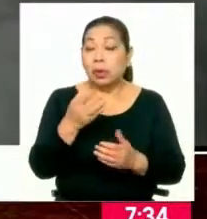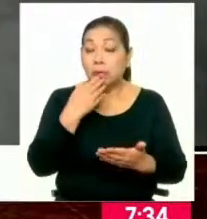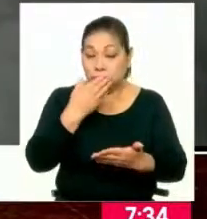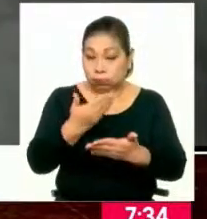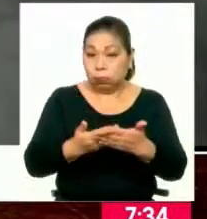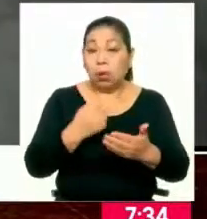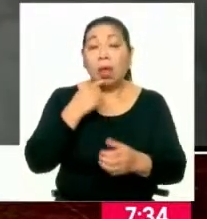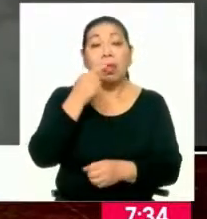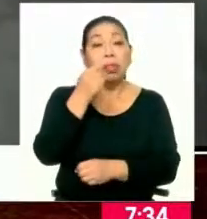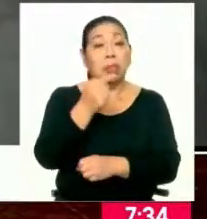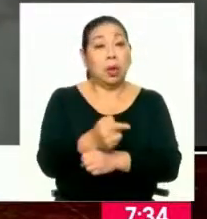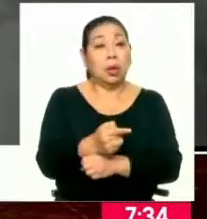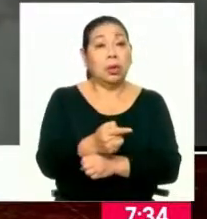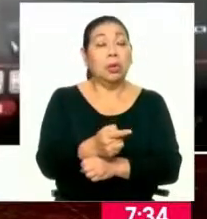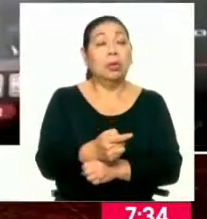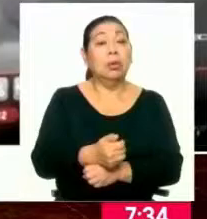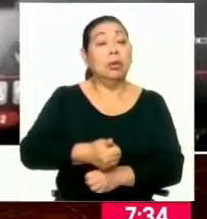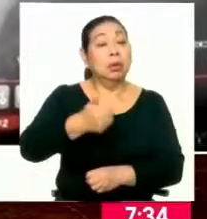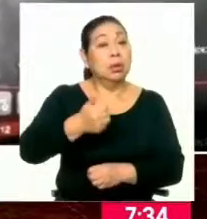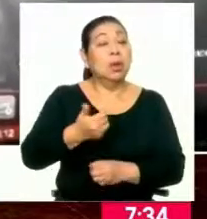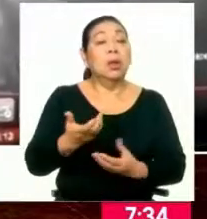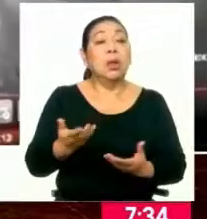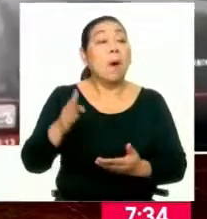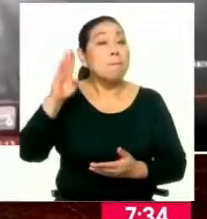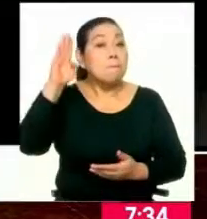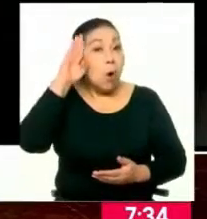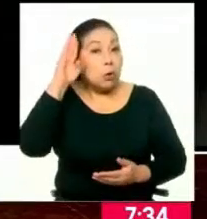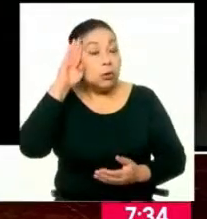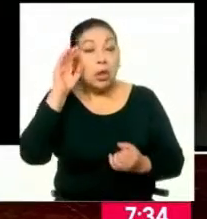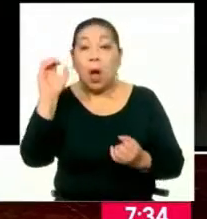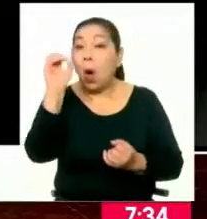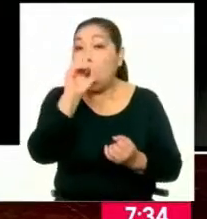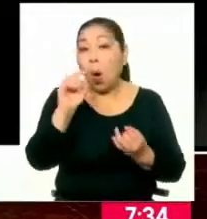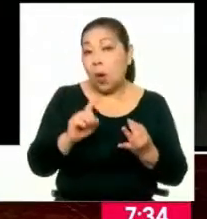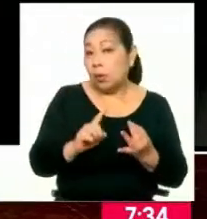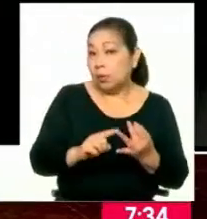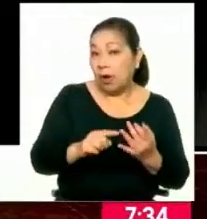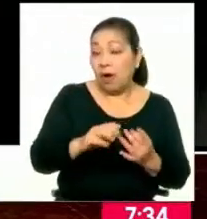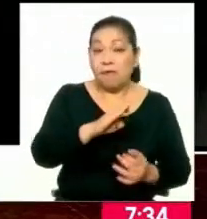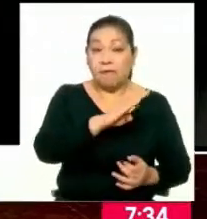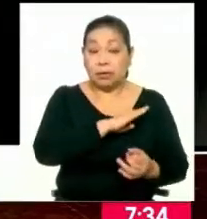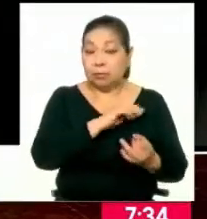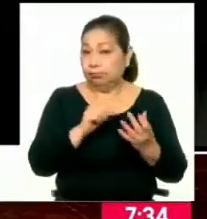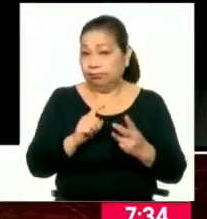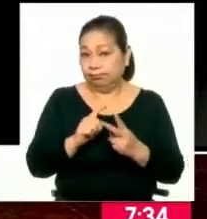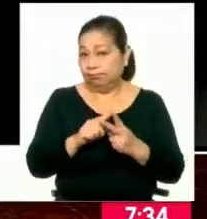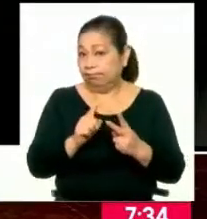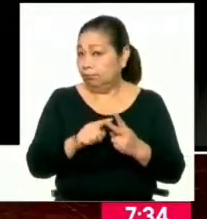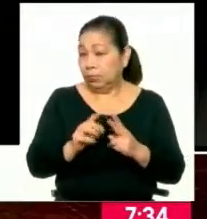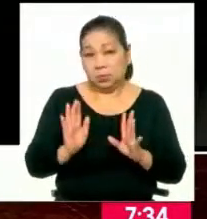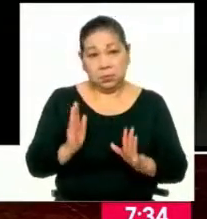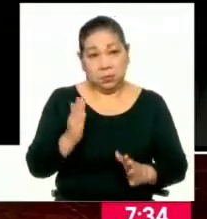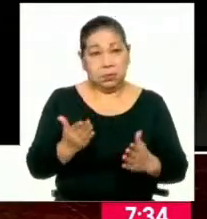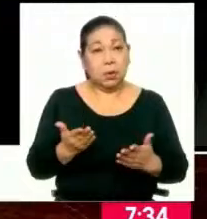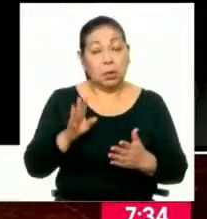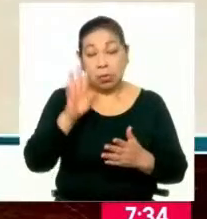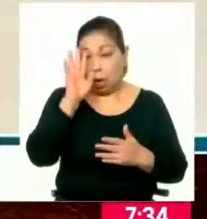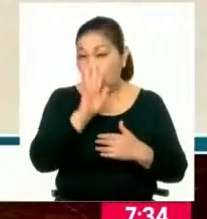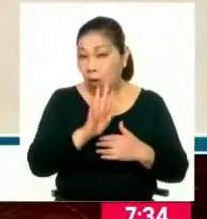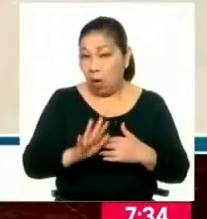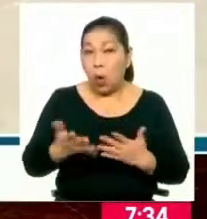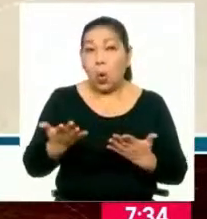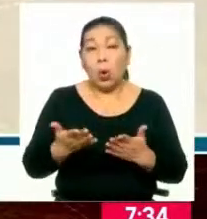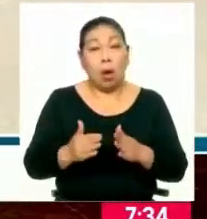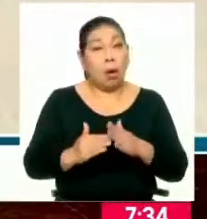correspondiente ante las autoridades, autoridad policial o autoridad fiscal. Lamentablemente a nivel nacional